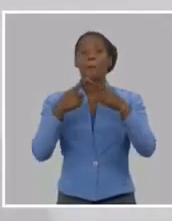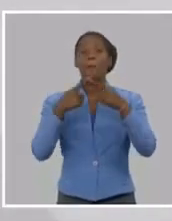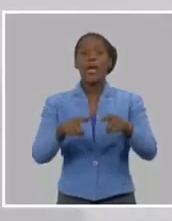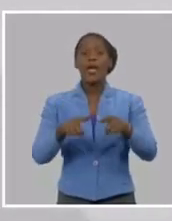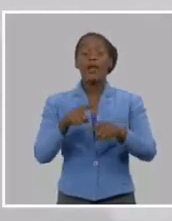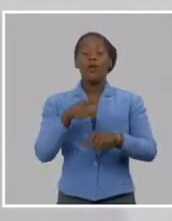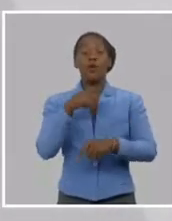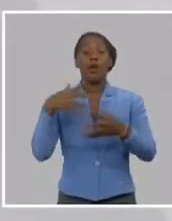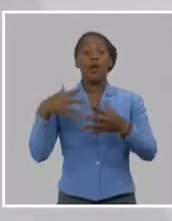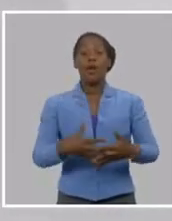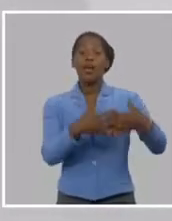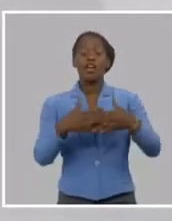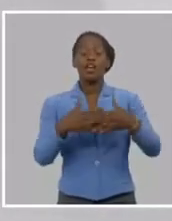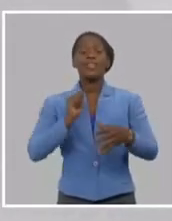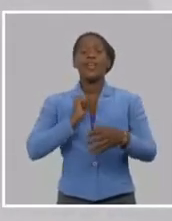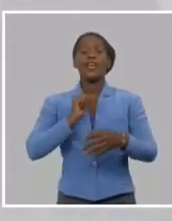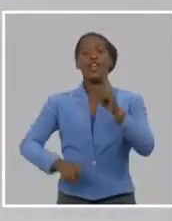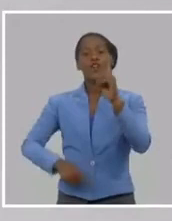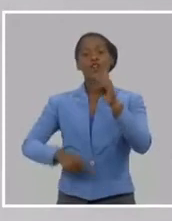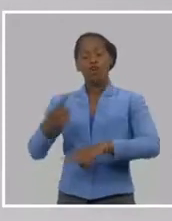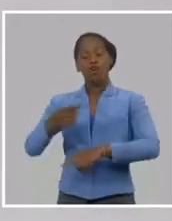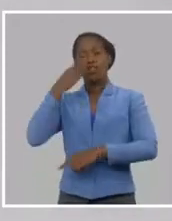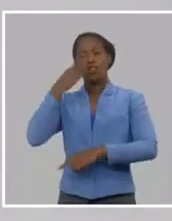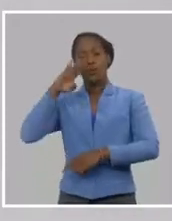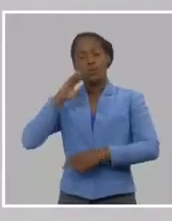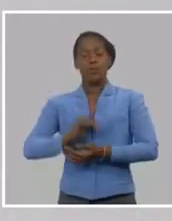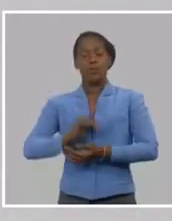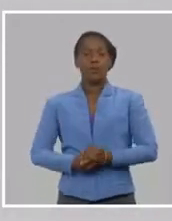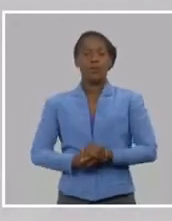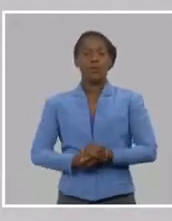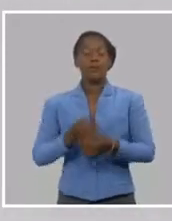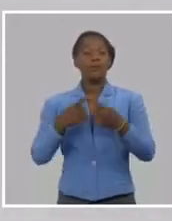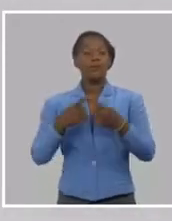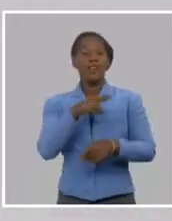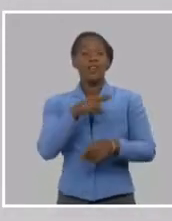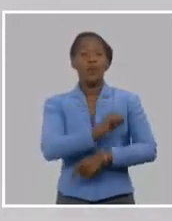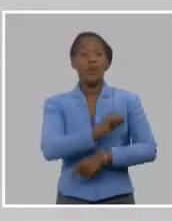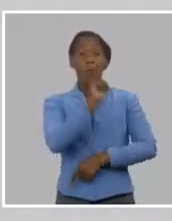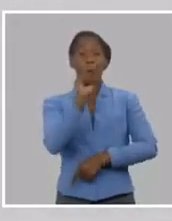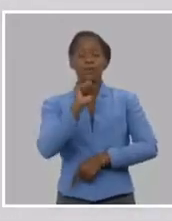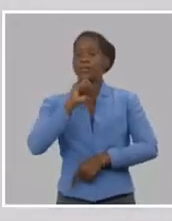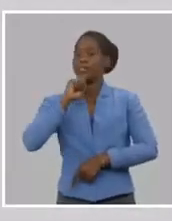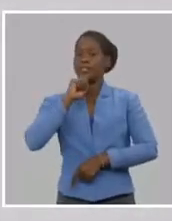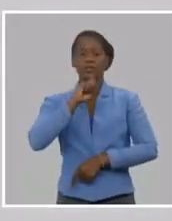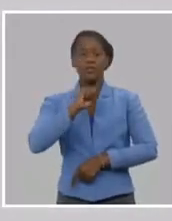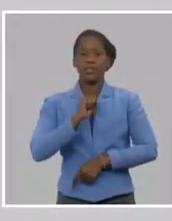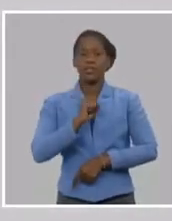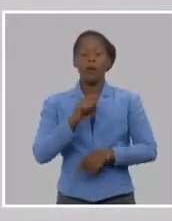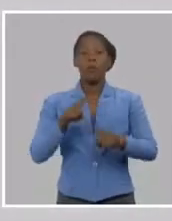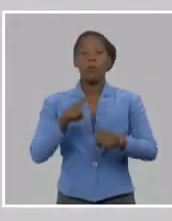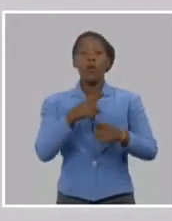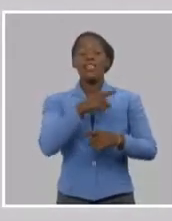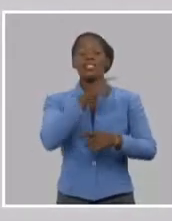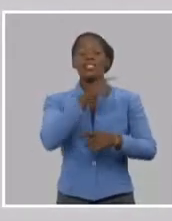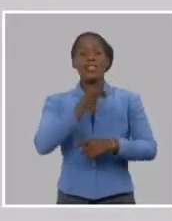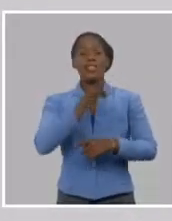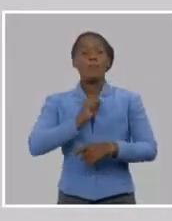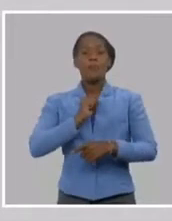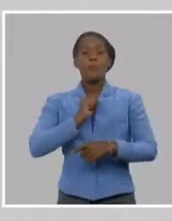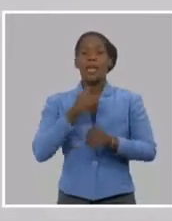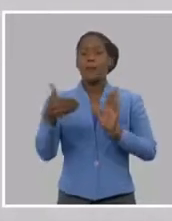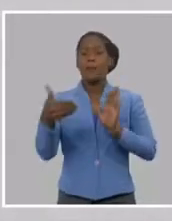panamericano, estaban de moda, panhermanismo, estaban de moda, el paneslavismo, bueno, pues ellos querían hacer aquí, el panamericanismo, como lo hicieron después,